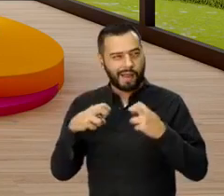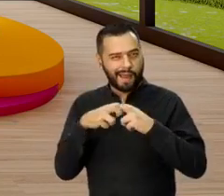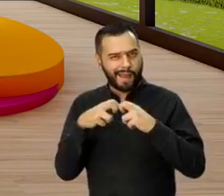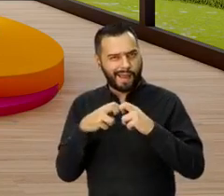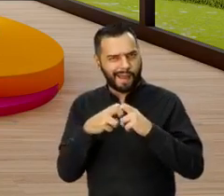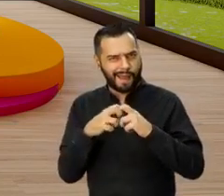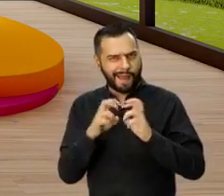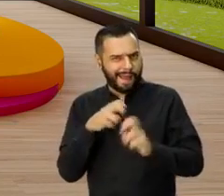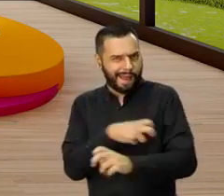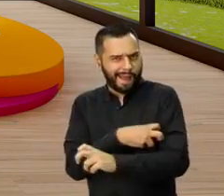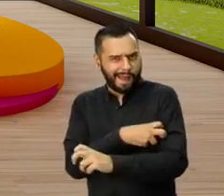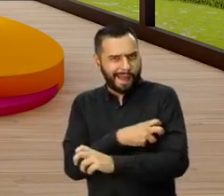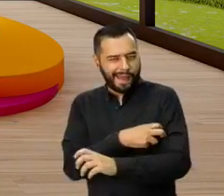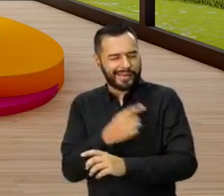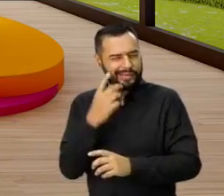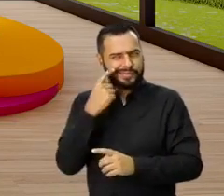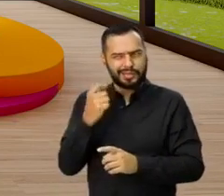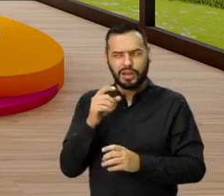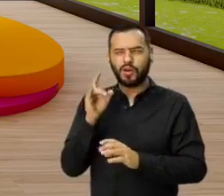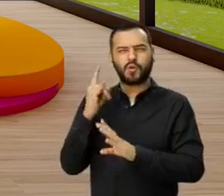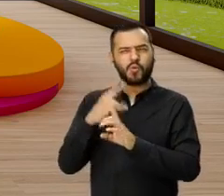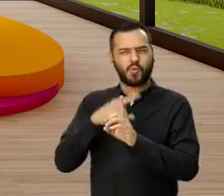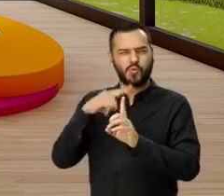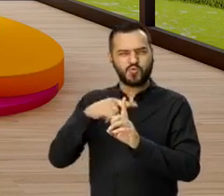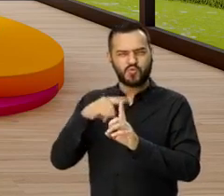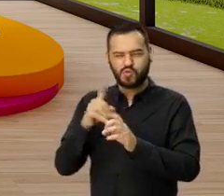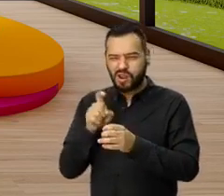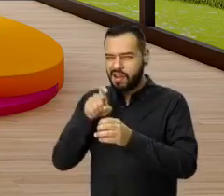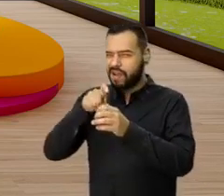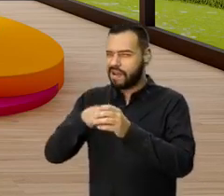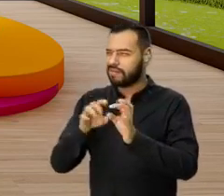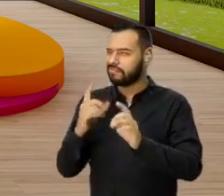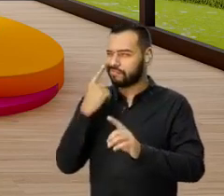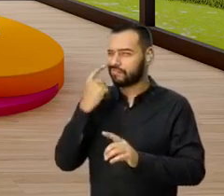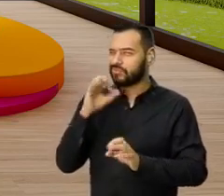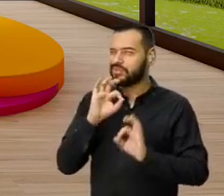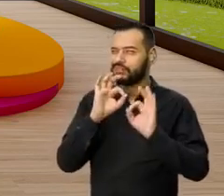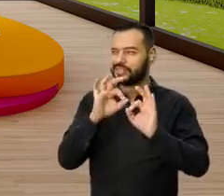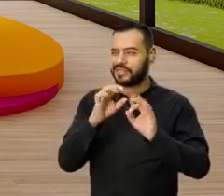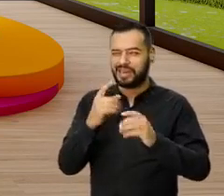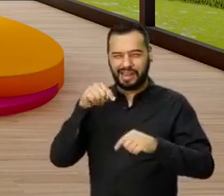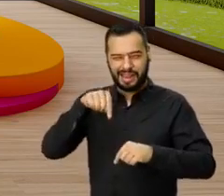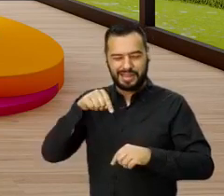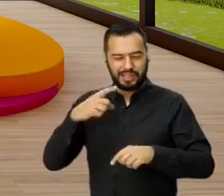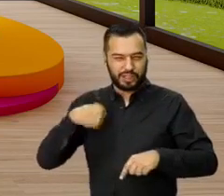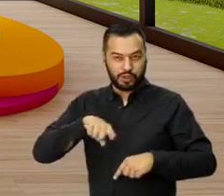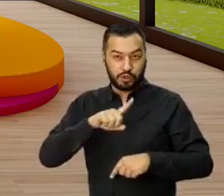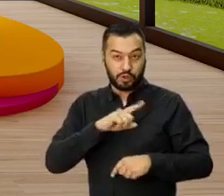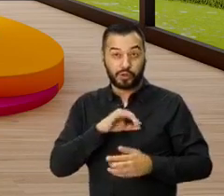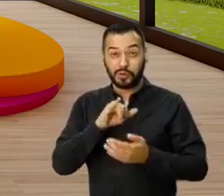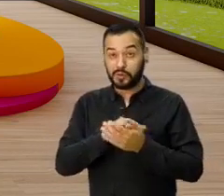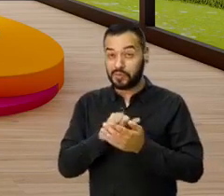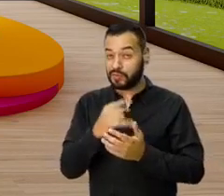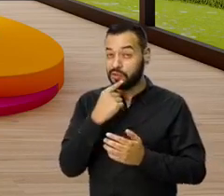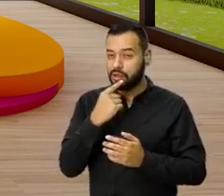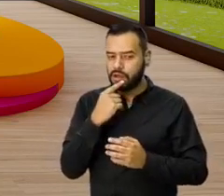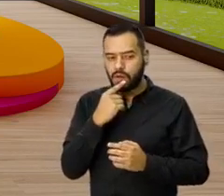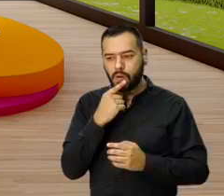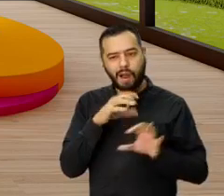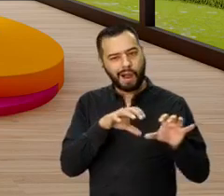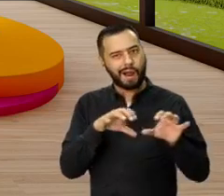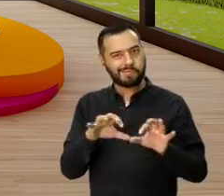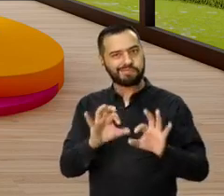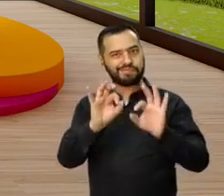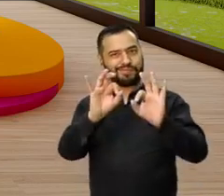energía, esas son las personas de nuestros usuarios conectados. Genial que estés aquí con nosotros, además, como te digo, tu actitud